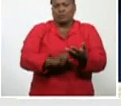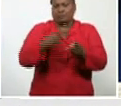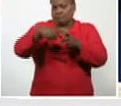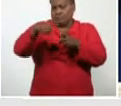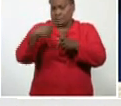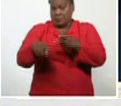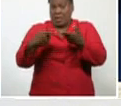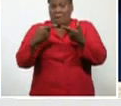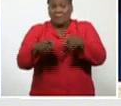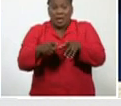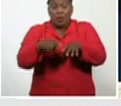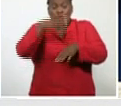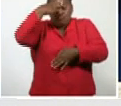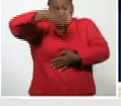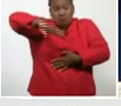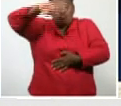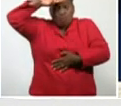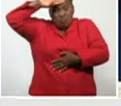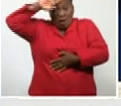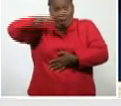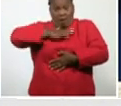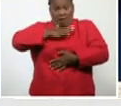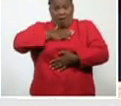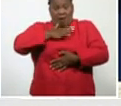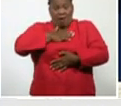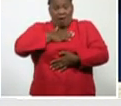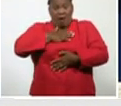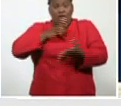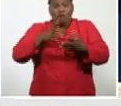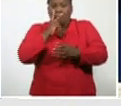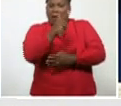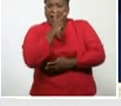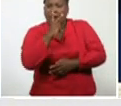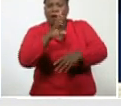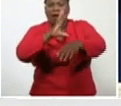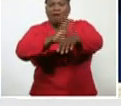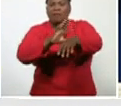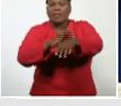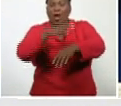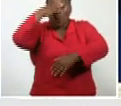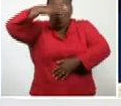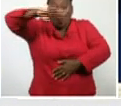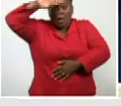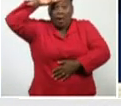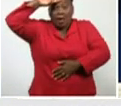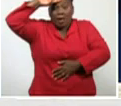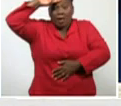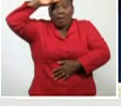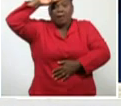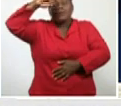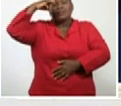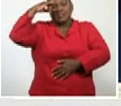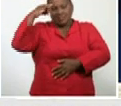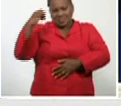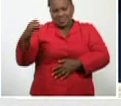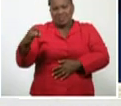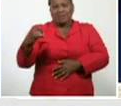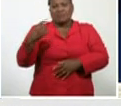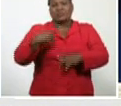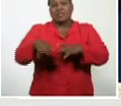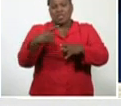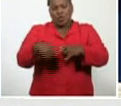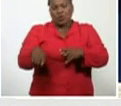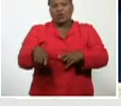manejo de Cuba, en el manejo, de la enfermedad, en nuestro país, creo, que hay algunas cosas, que debemos